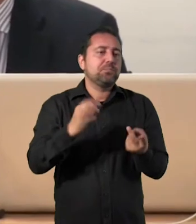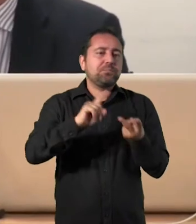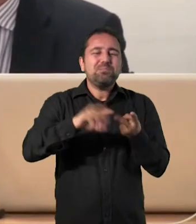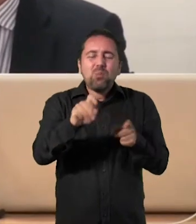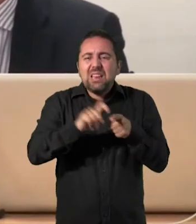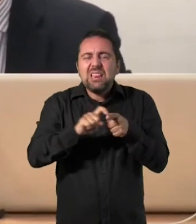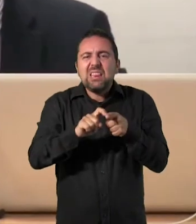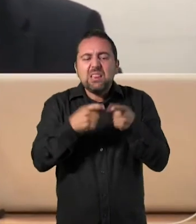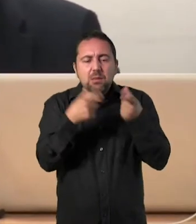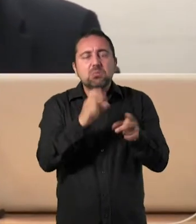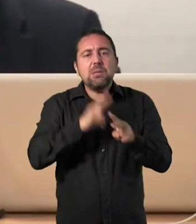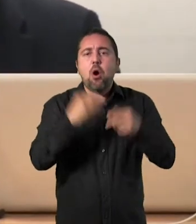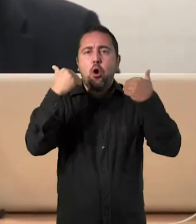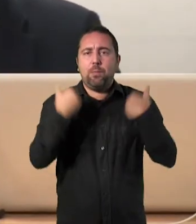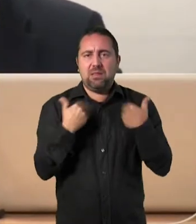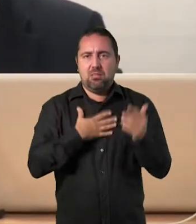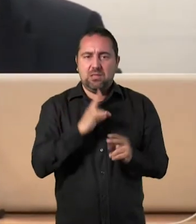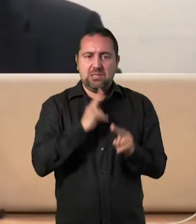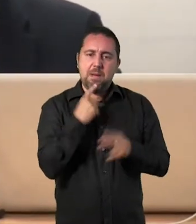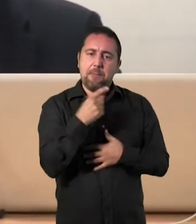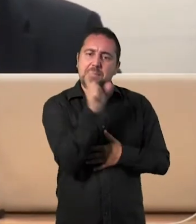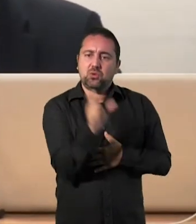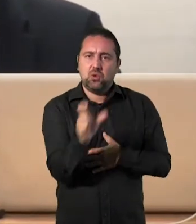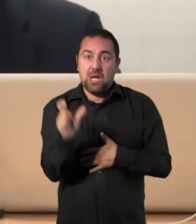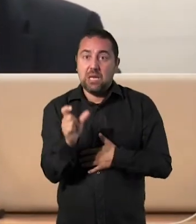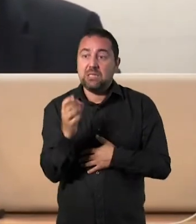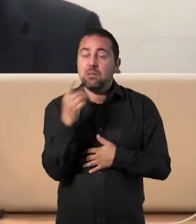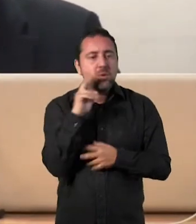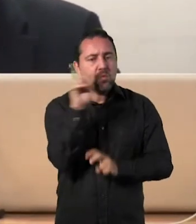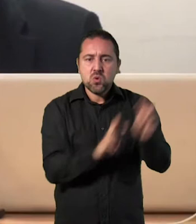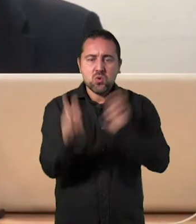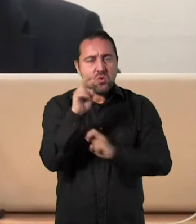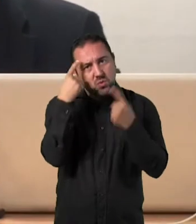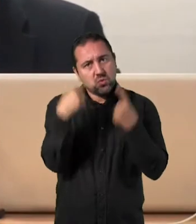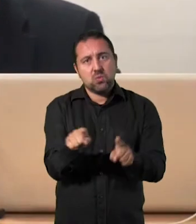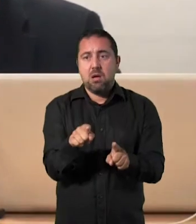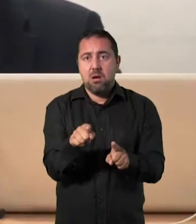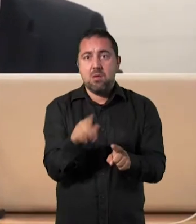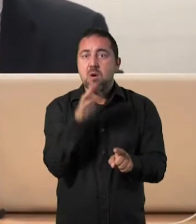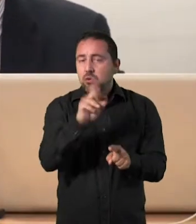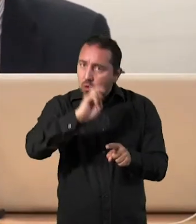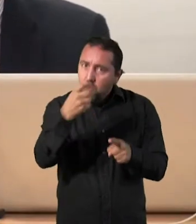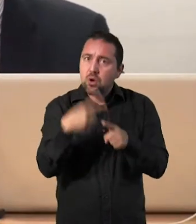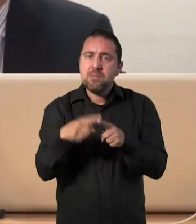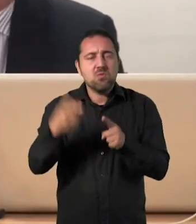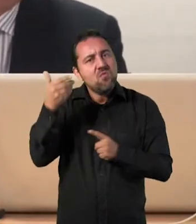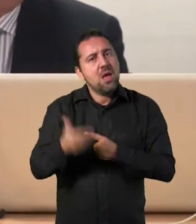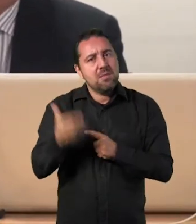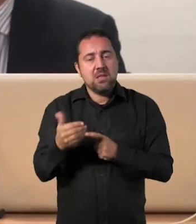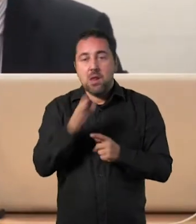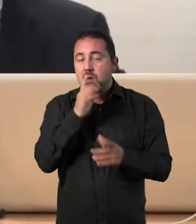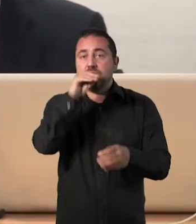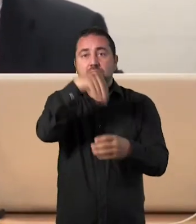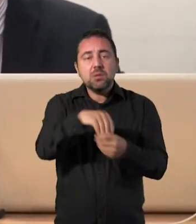competencias personales. Competencias que las tenéis que buscar, porque ese es otro elemento fundamental. Estáis en la universidad,